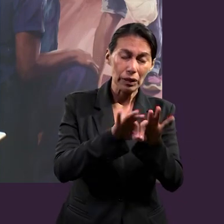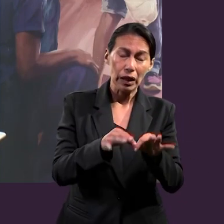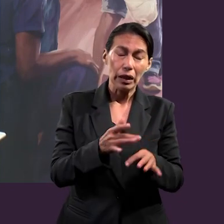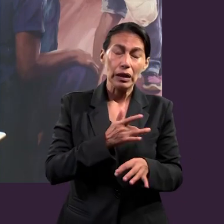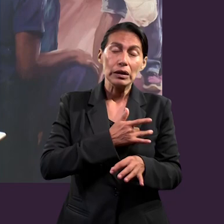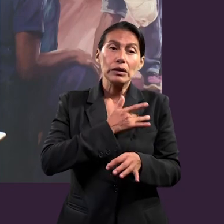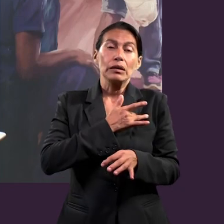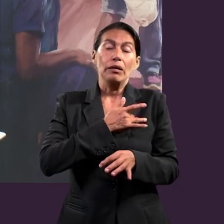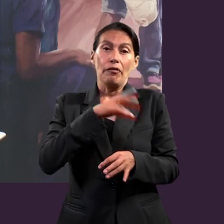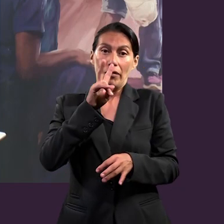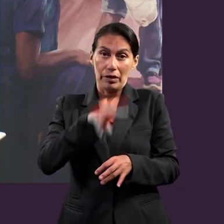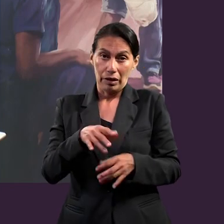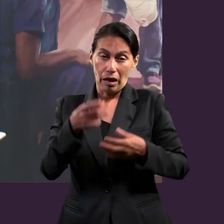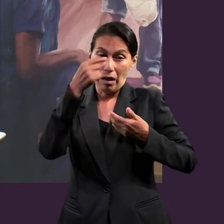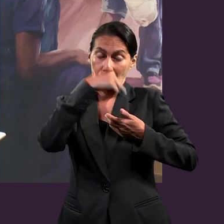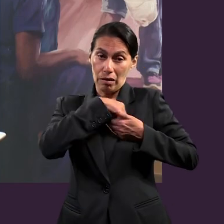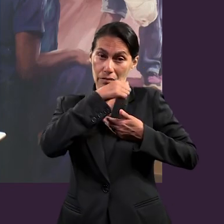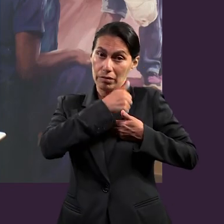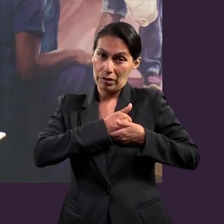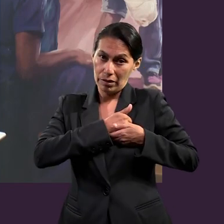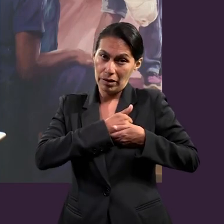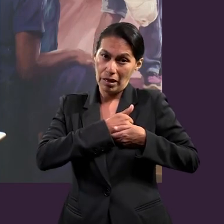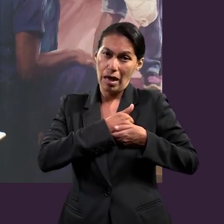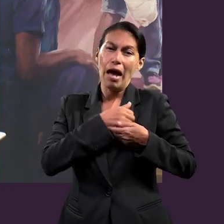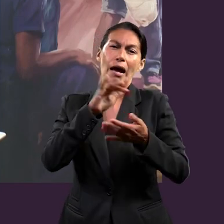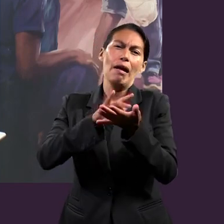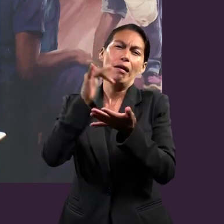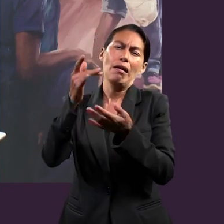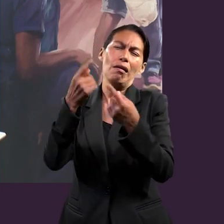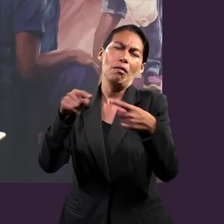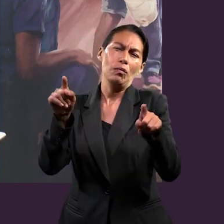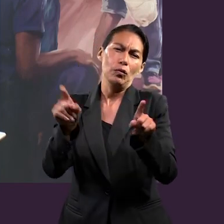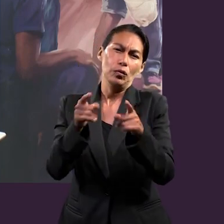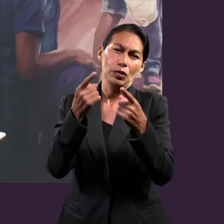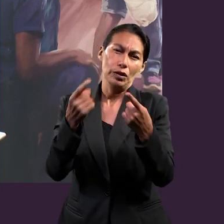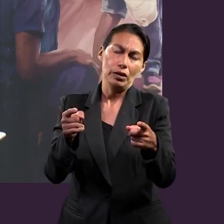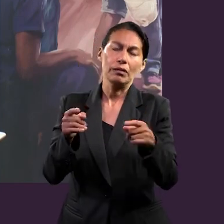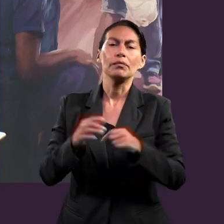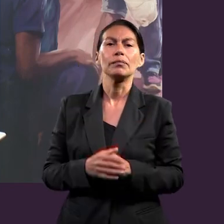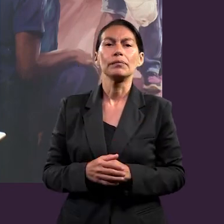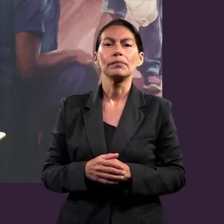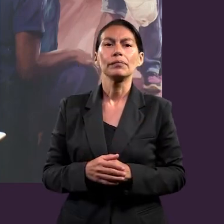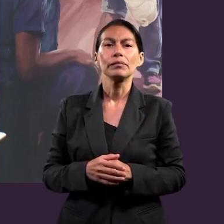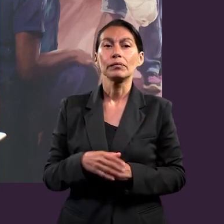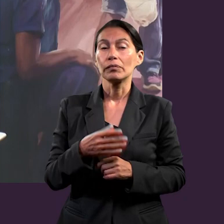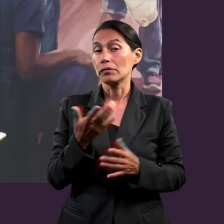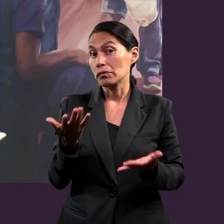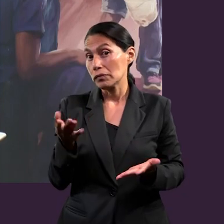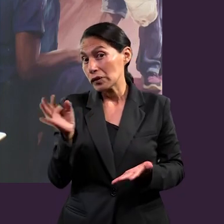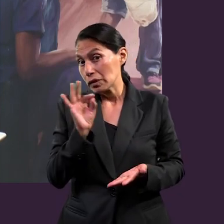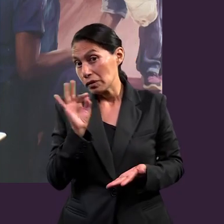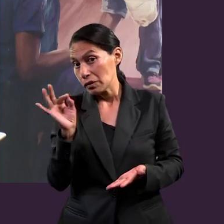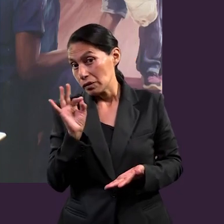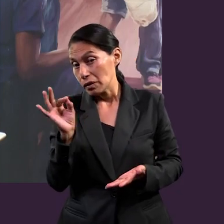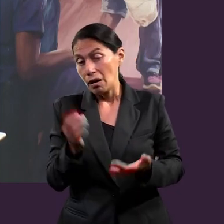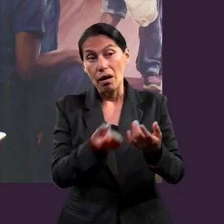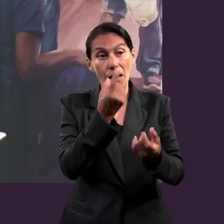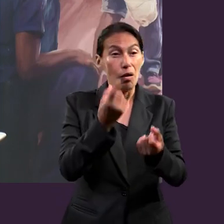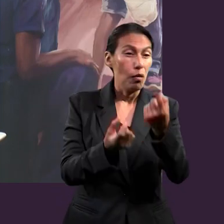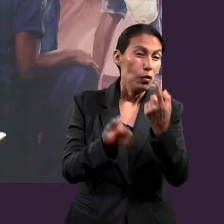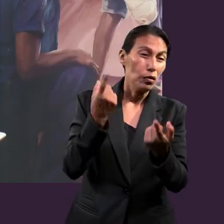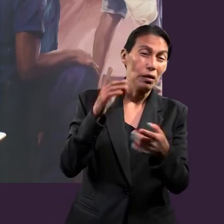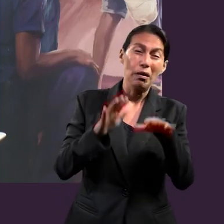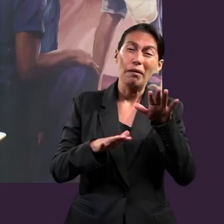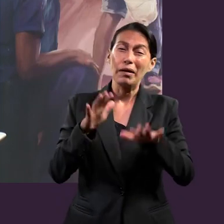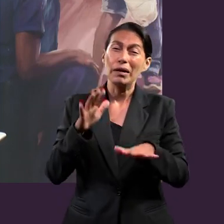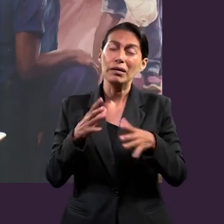grabar en el corazón, la verdad, espiritual, es por medio de la música, ¿verdad? y pues no sé si a algunos a ustedes les ha tocado